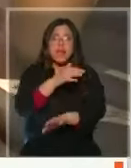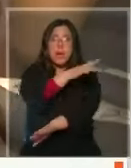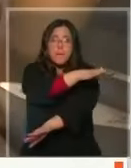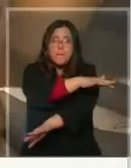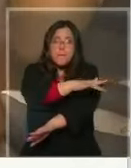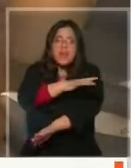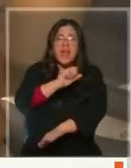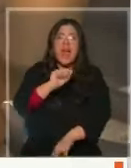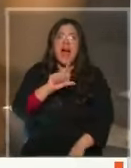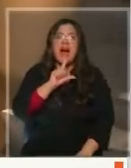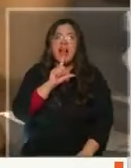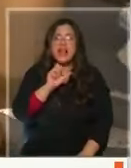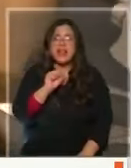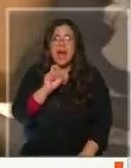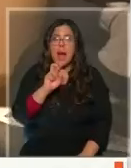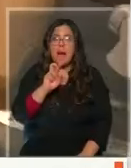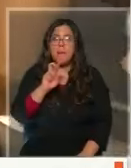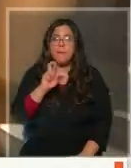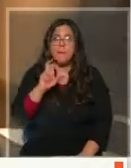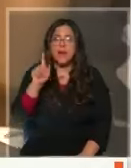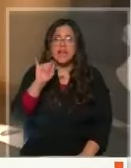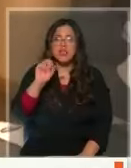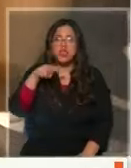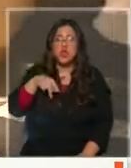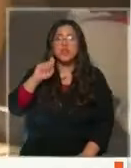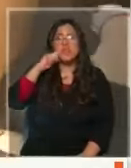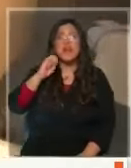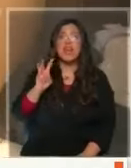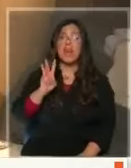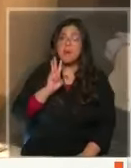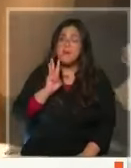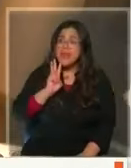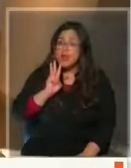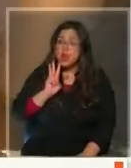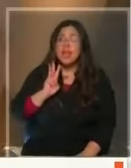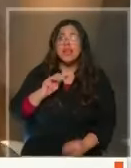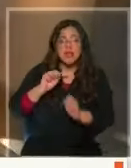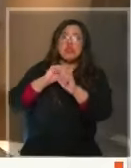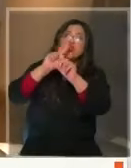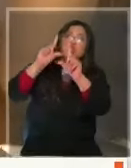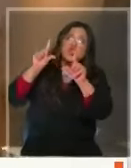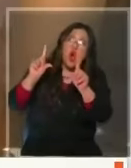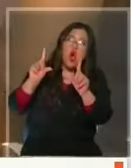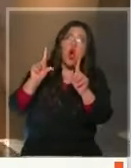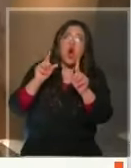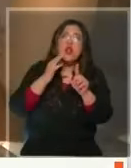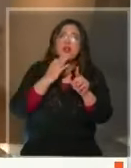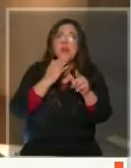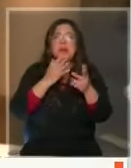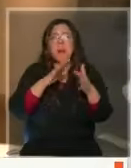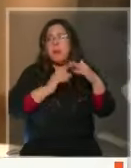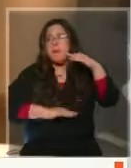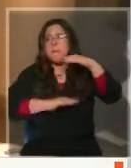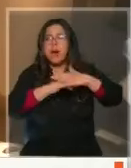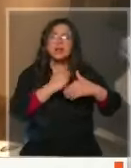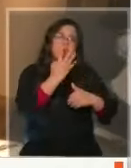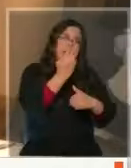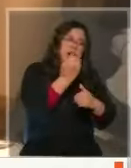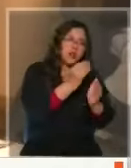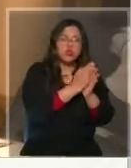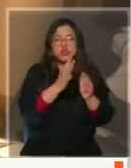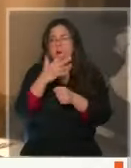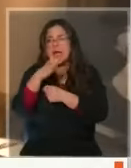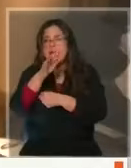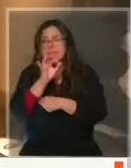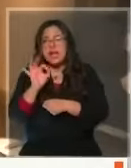central, por lo tanto vamos a tener ya a partir del día miércoles algo más de sol, la máxima se va a empinar un poquito más, entre los 14 y 15, tampoco tanto, pero